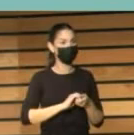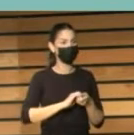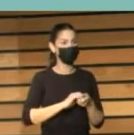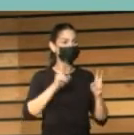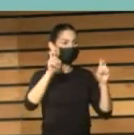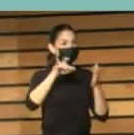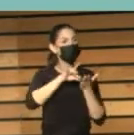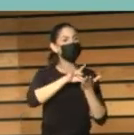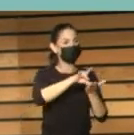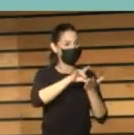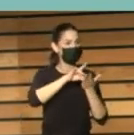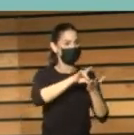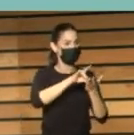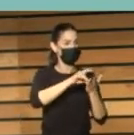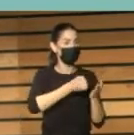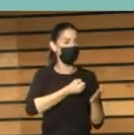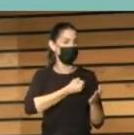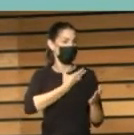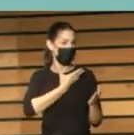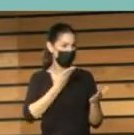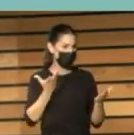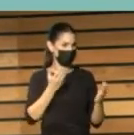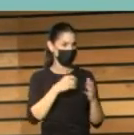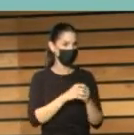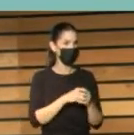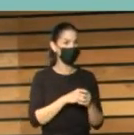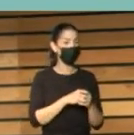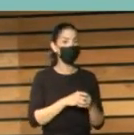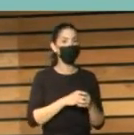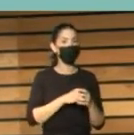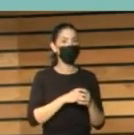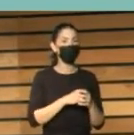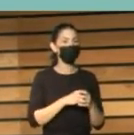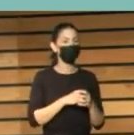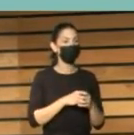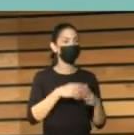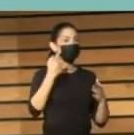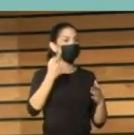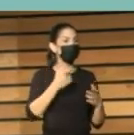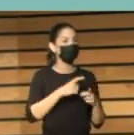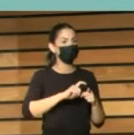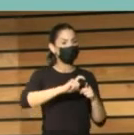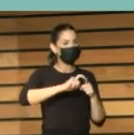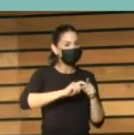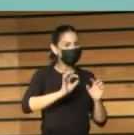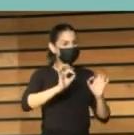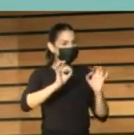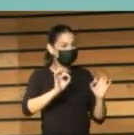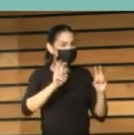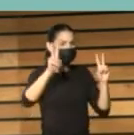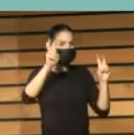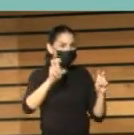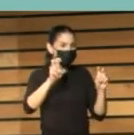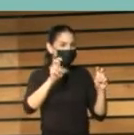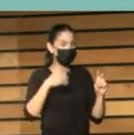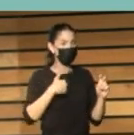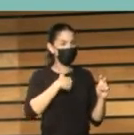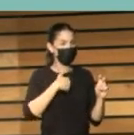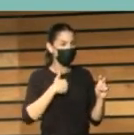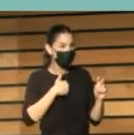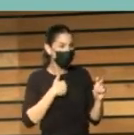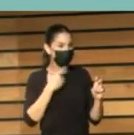servicio, de vocación, de servicio público que tenemos y sobre todo en particular en la función que desde la cultura,